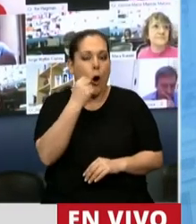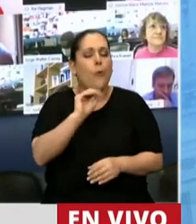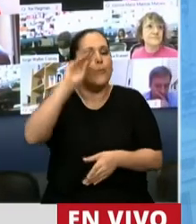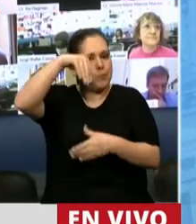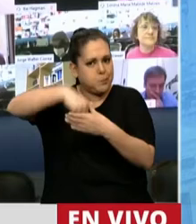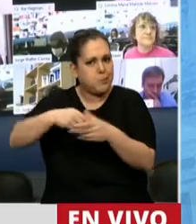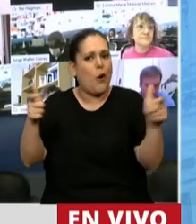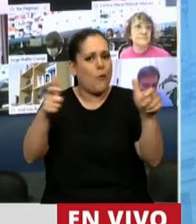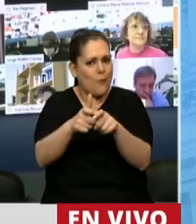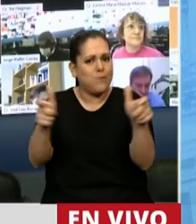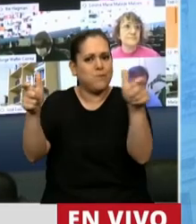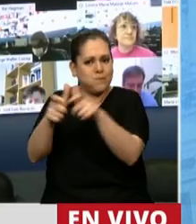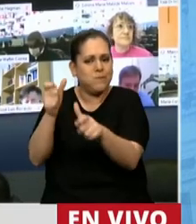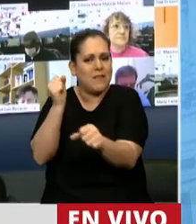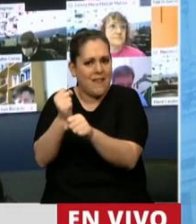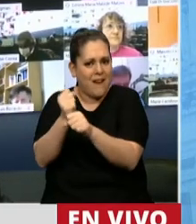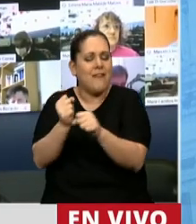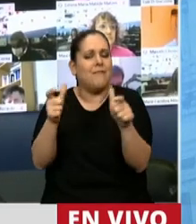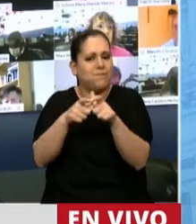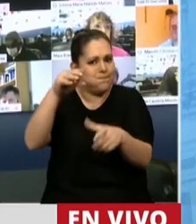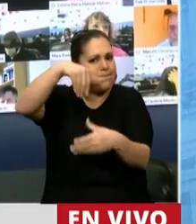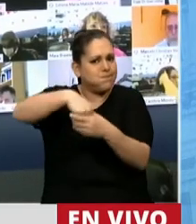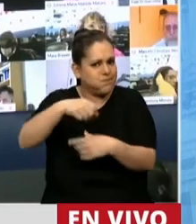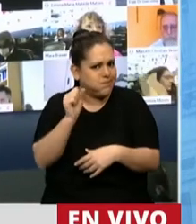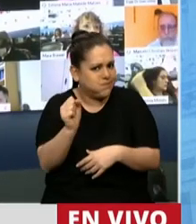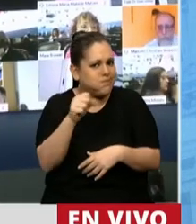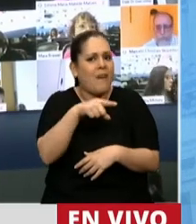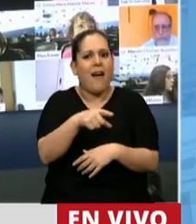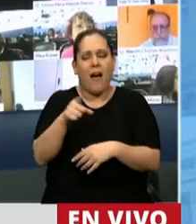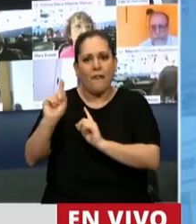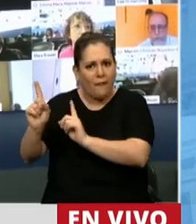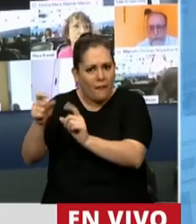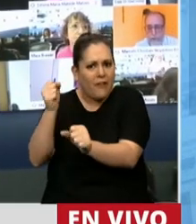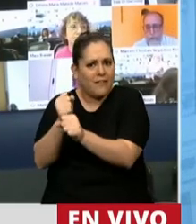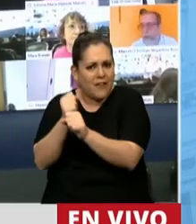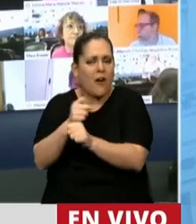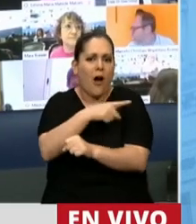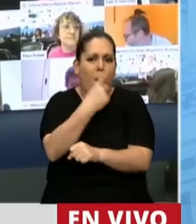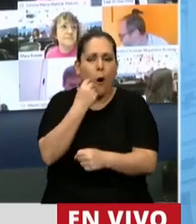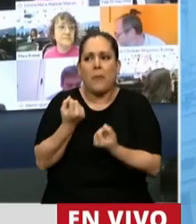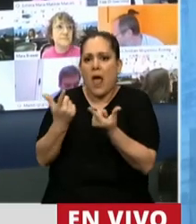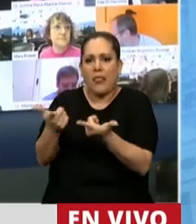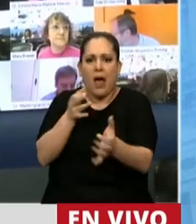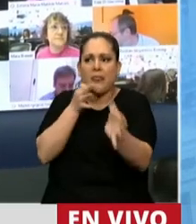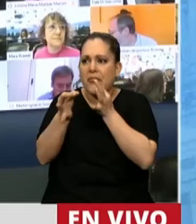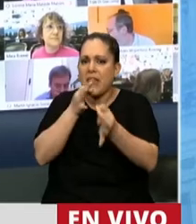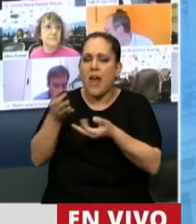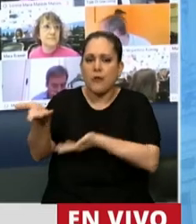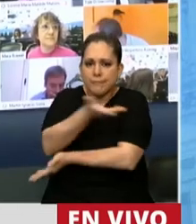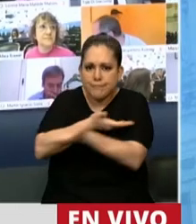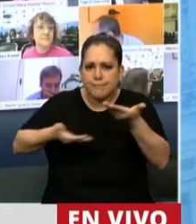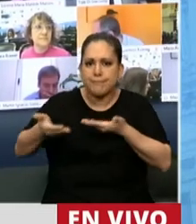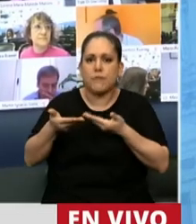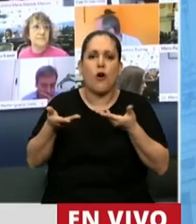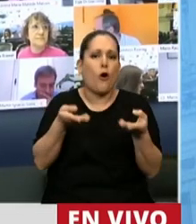economía social que todavía continúan actuando, que continúan gestionando, abrió el diálogo, abrió las puertas